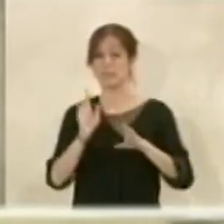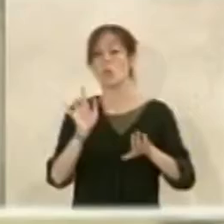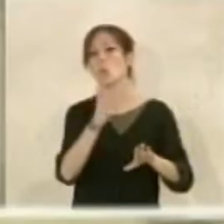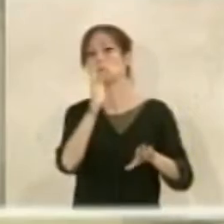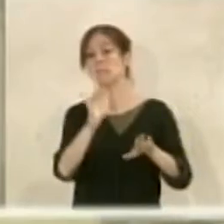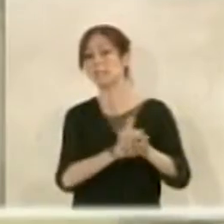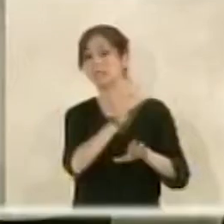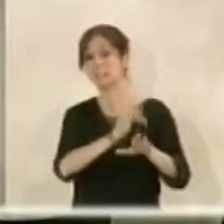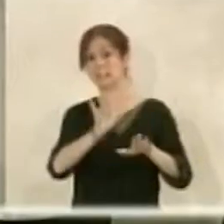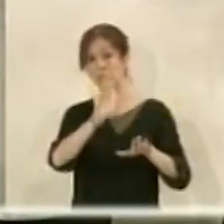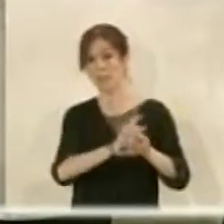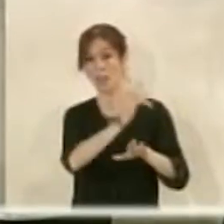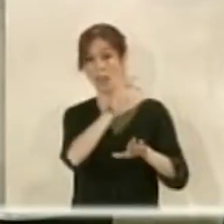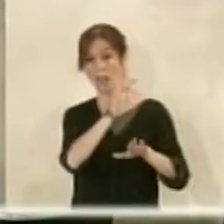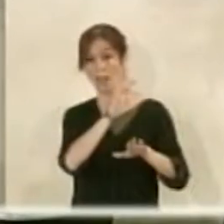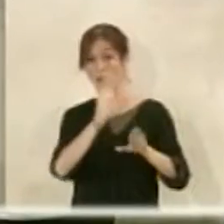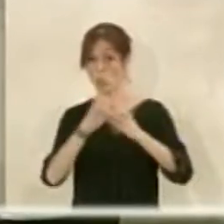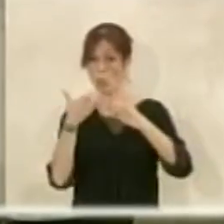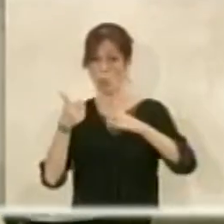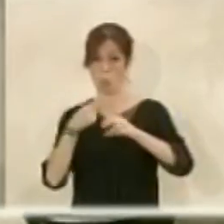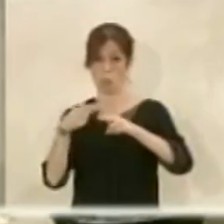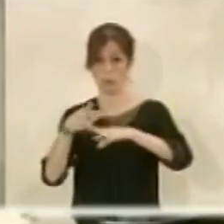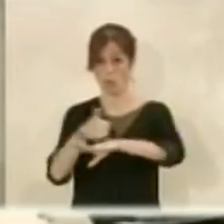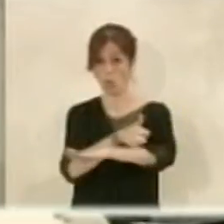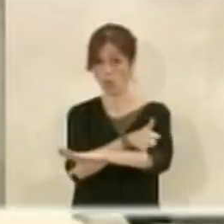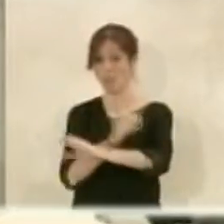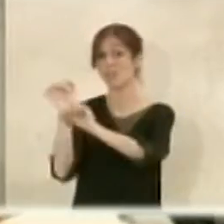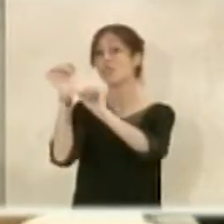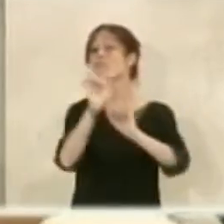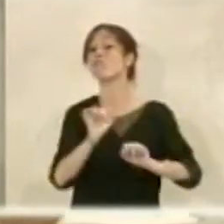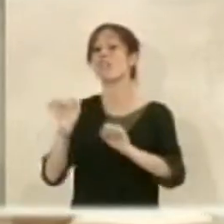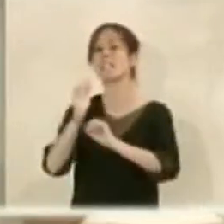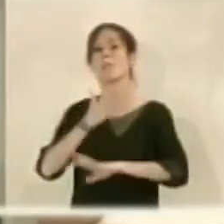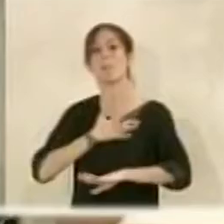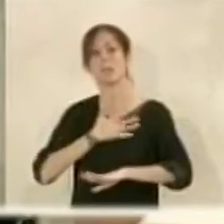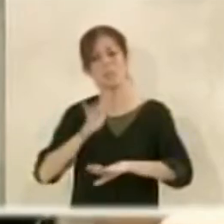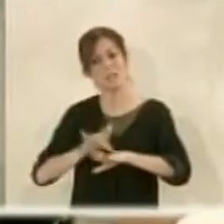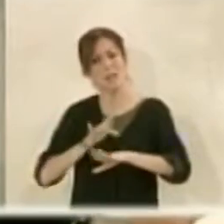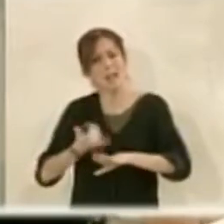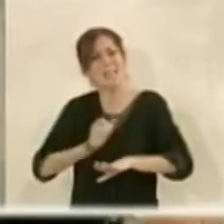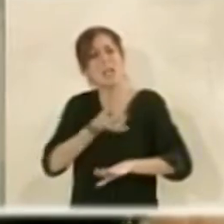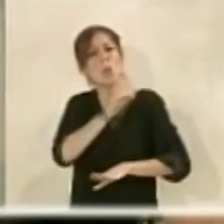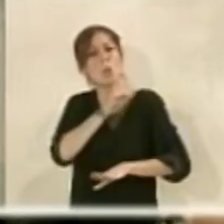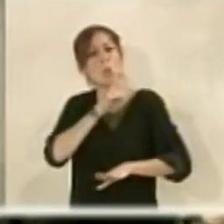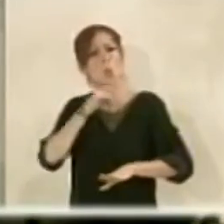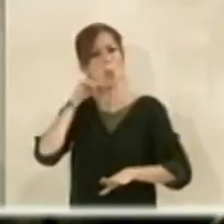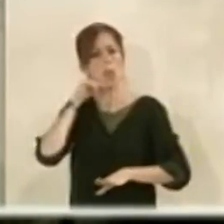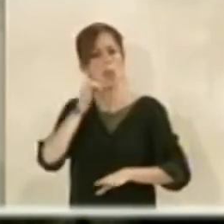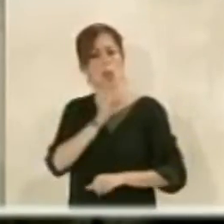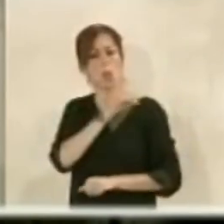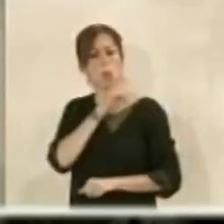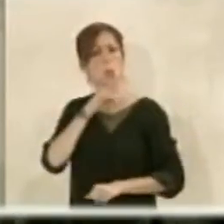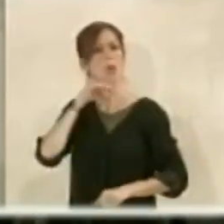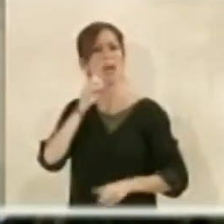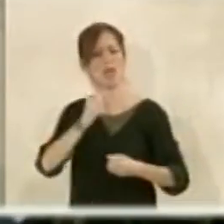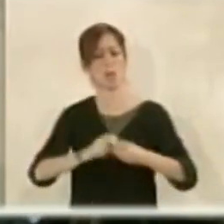sensibilidad que hemos mostrado desde Ciudadanos por defensa del patrimonio nos duele muchísimo y nos duele muchísimo que